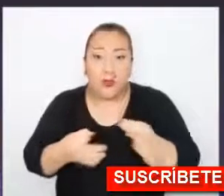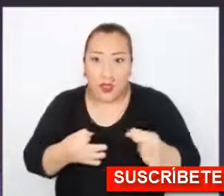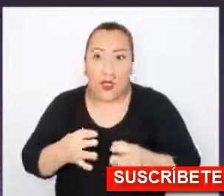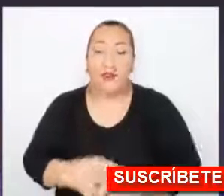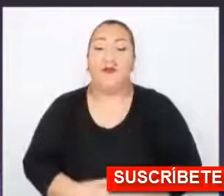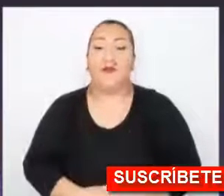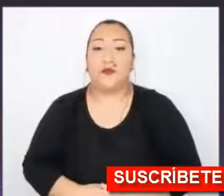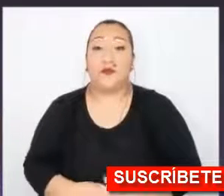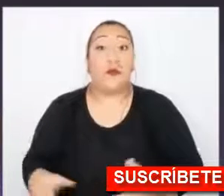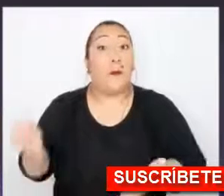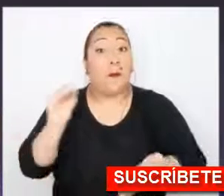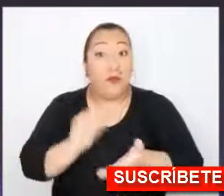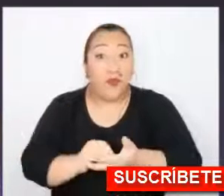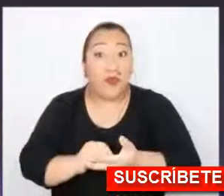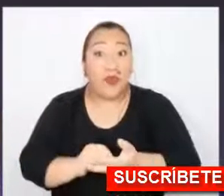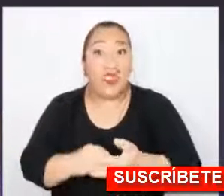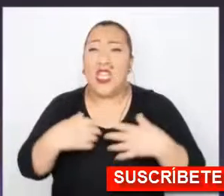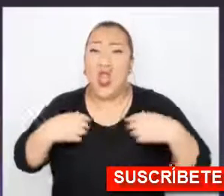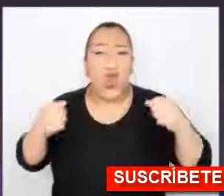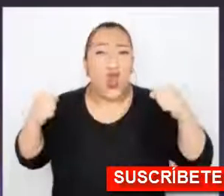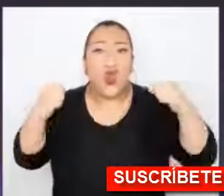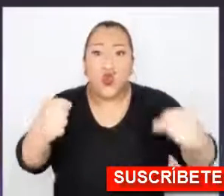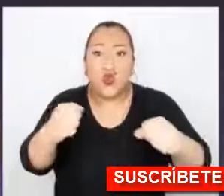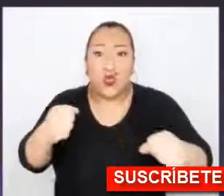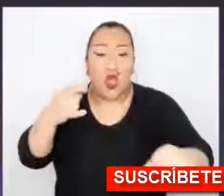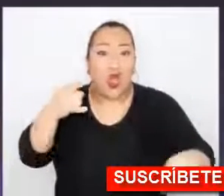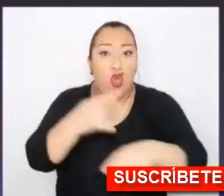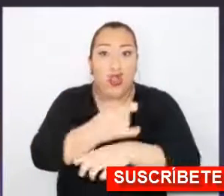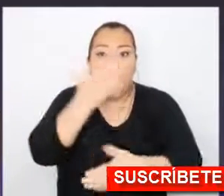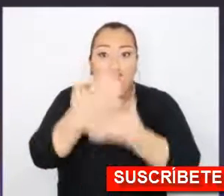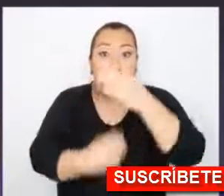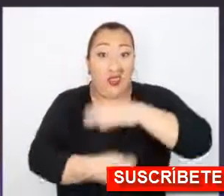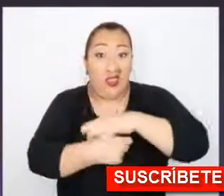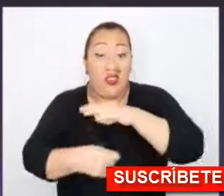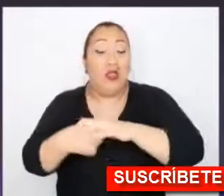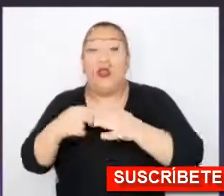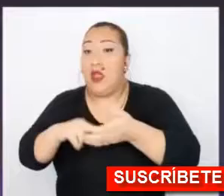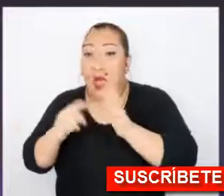documento. Y, por supuesto, el combate contra el terrorismo.